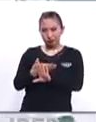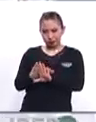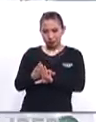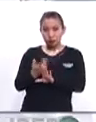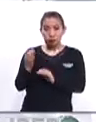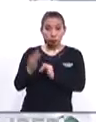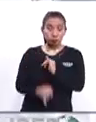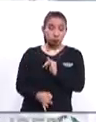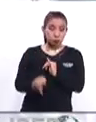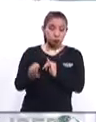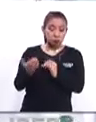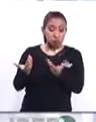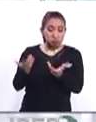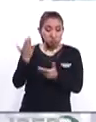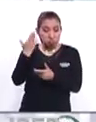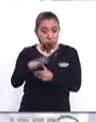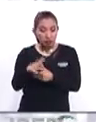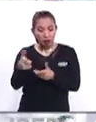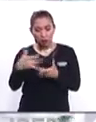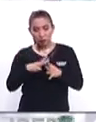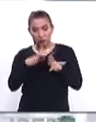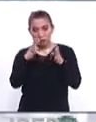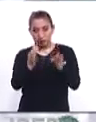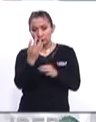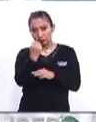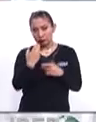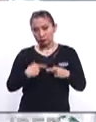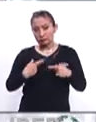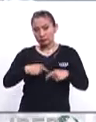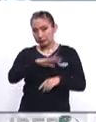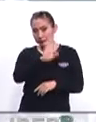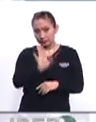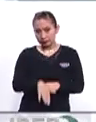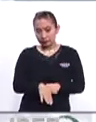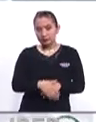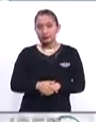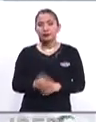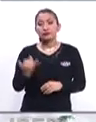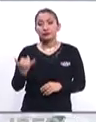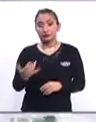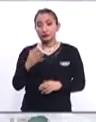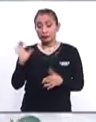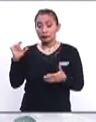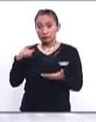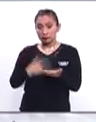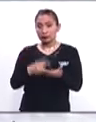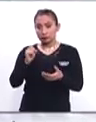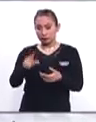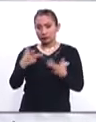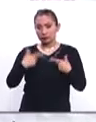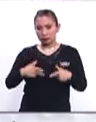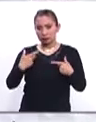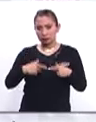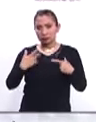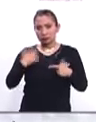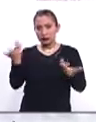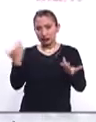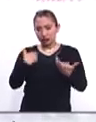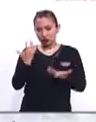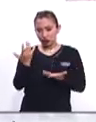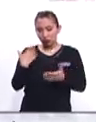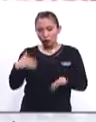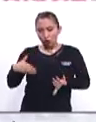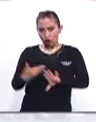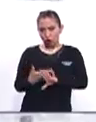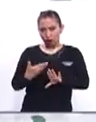Lo último es la confirmación de las nueve personas que han fallecido, incluyendo la persona que perpetuó el